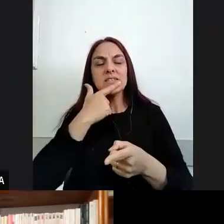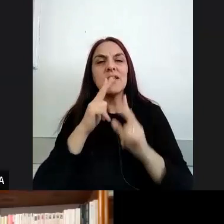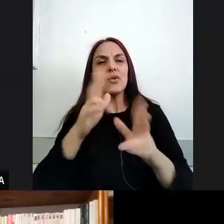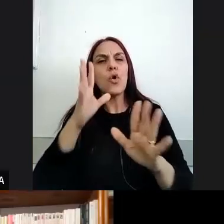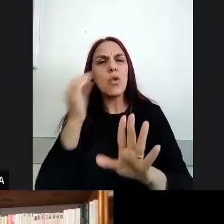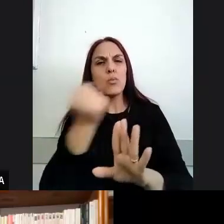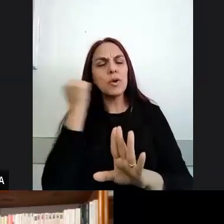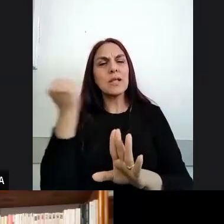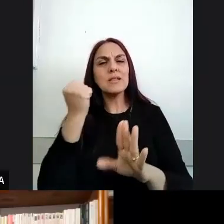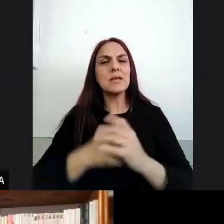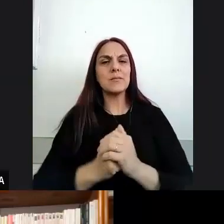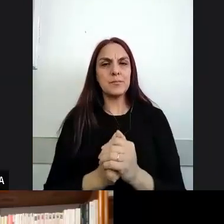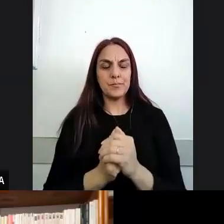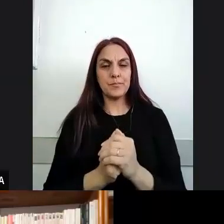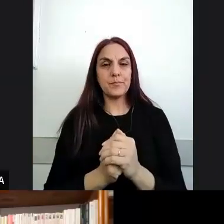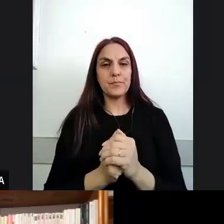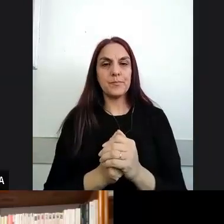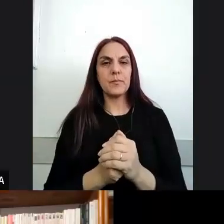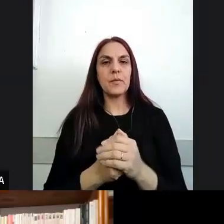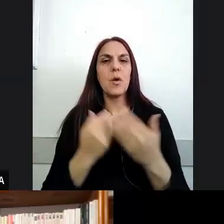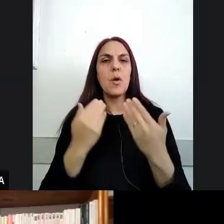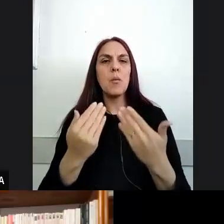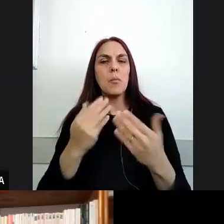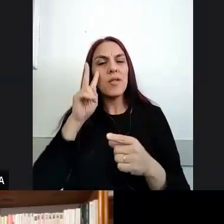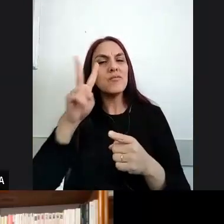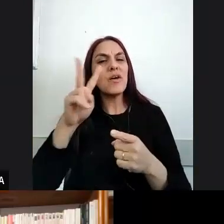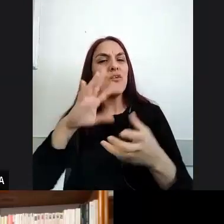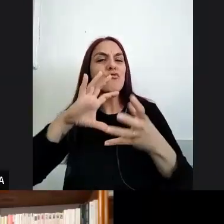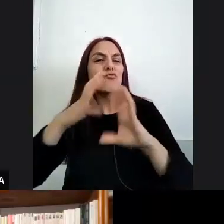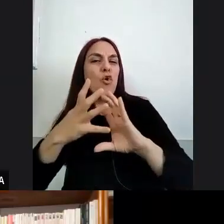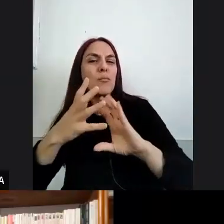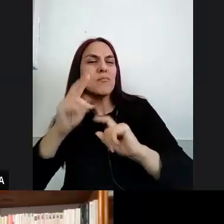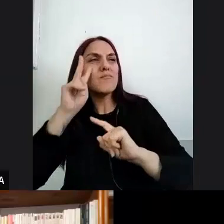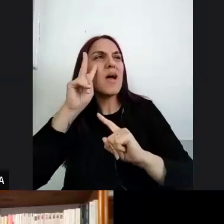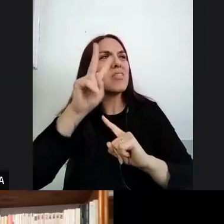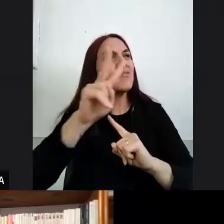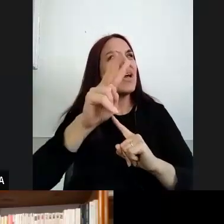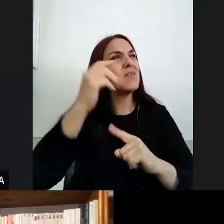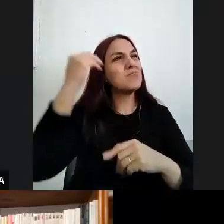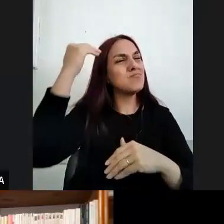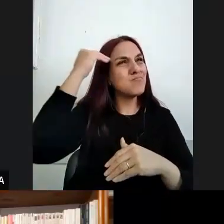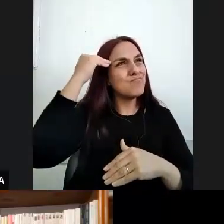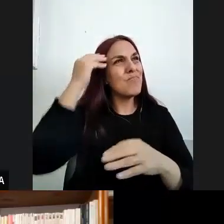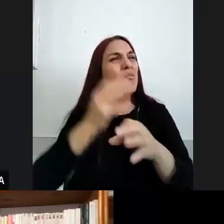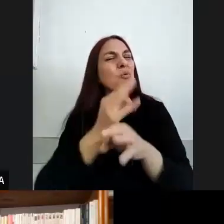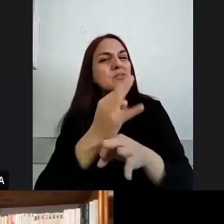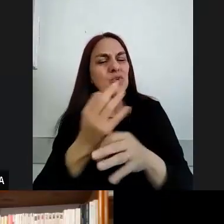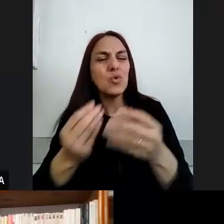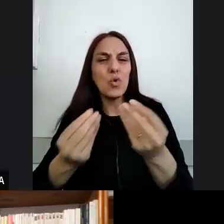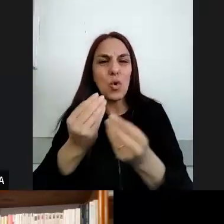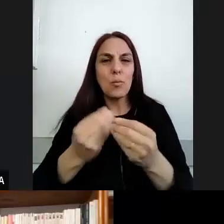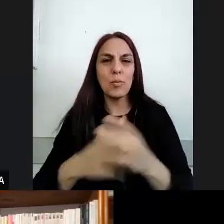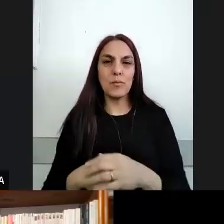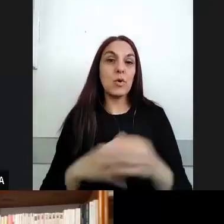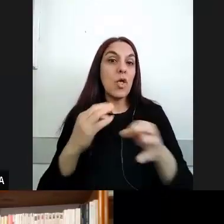es poder tensionar las formas en que concebimos la educación ¿no? y pensar que justamente la educación